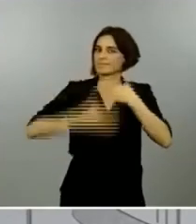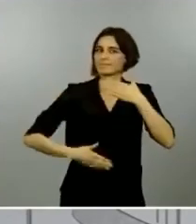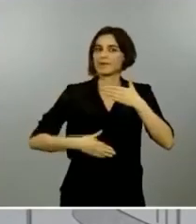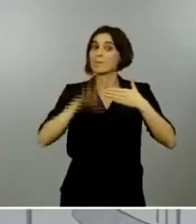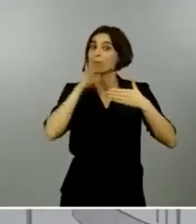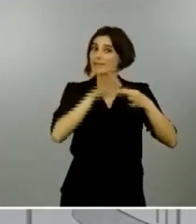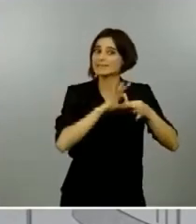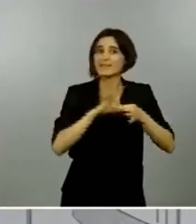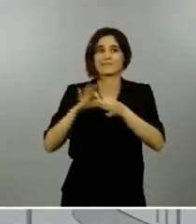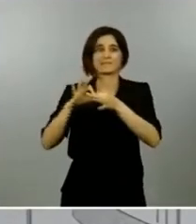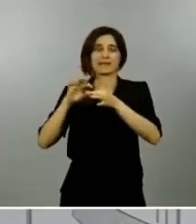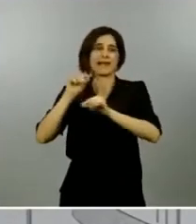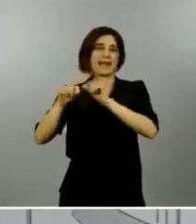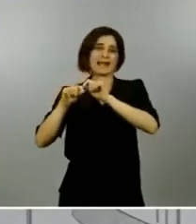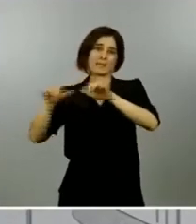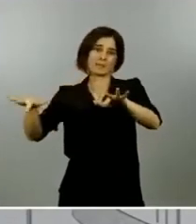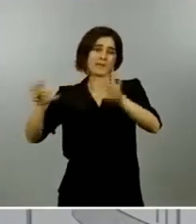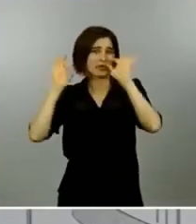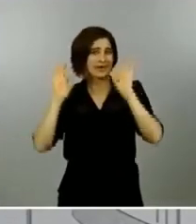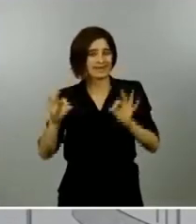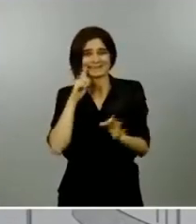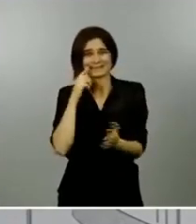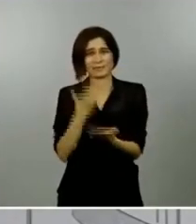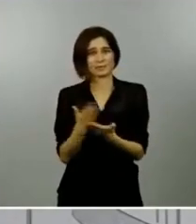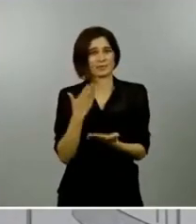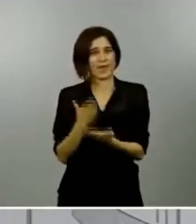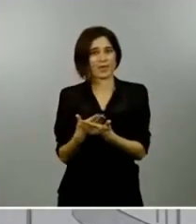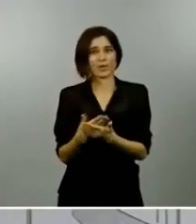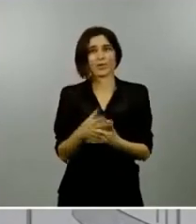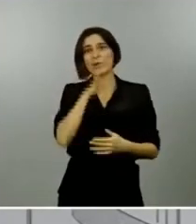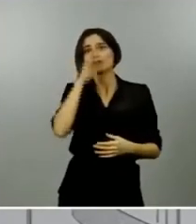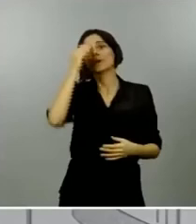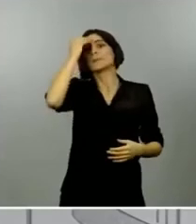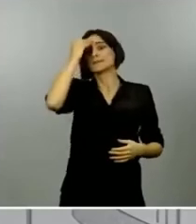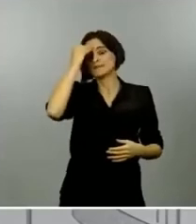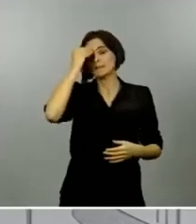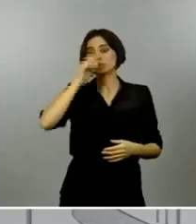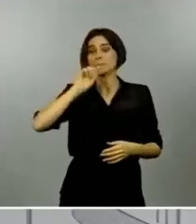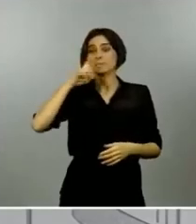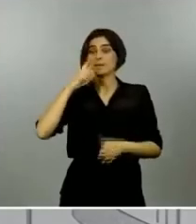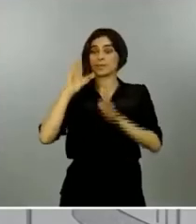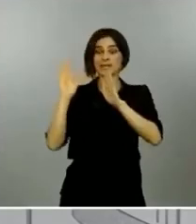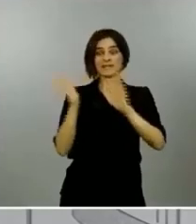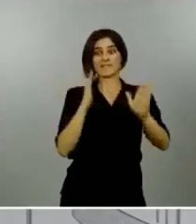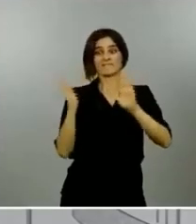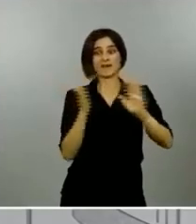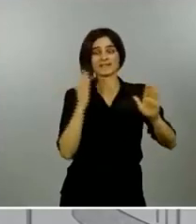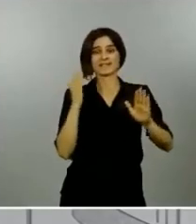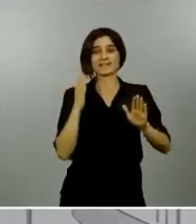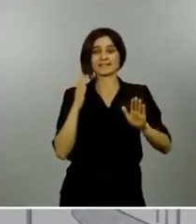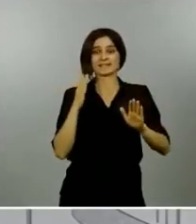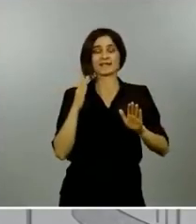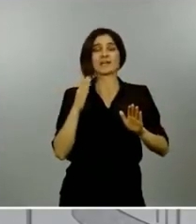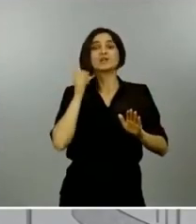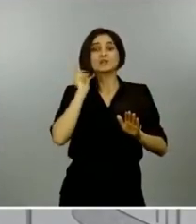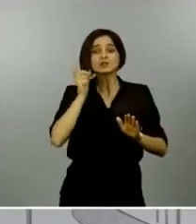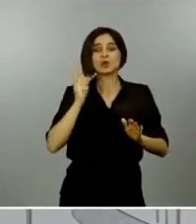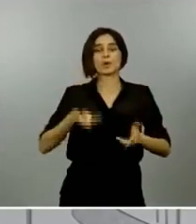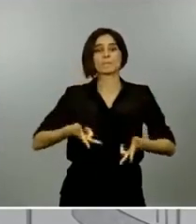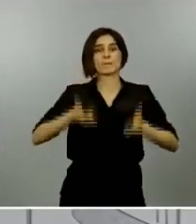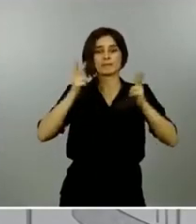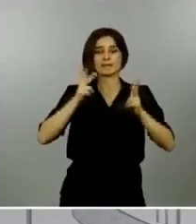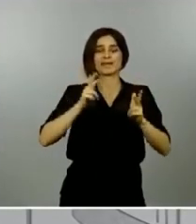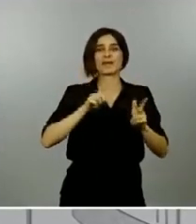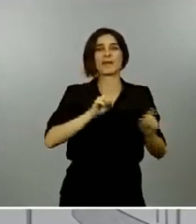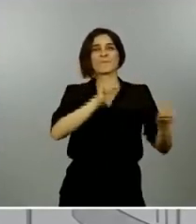en estas primeras fases el planteamiento de esa restricción de la movilidad interprovincial es esencial es básica es